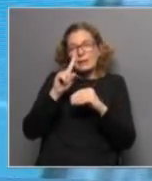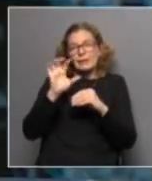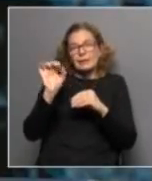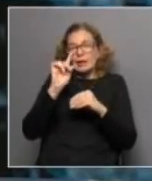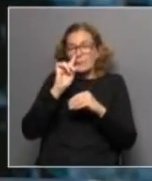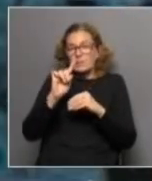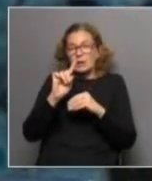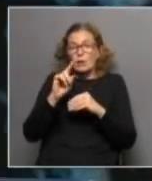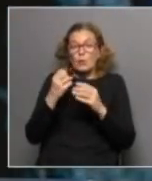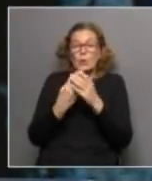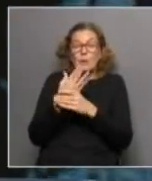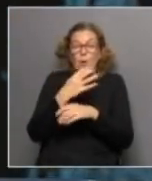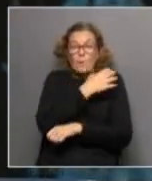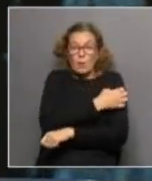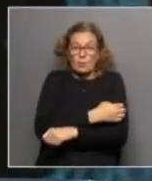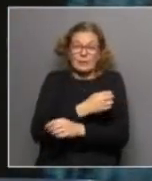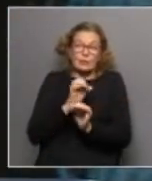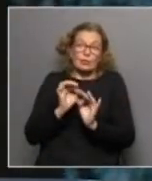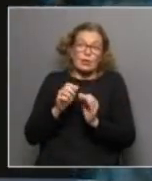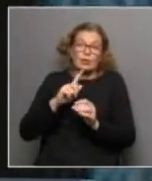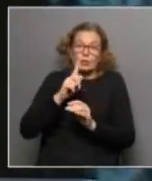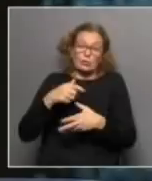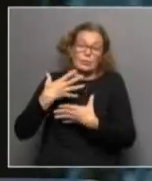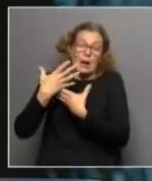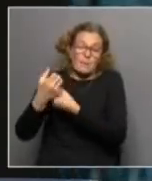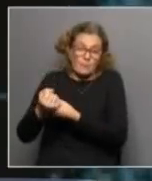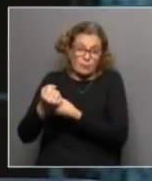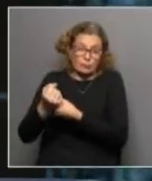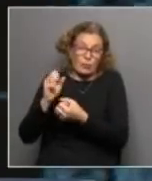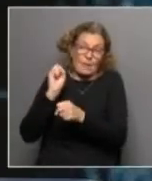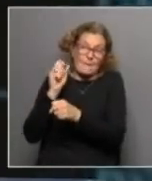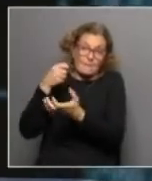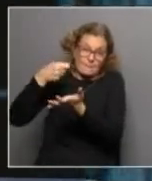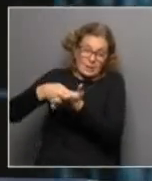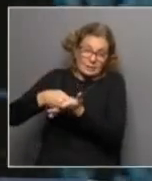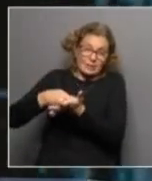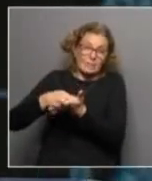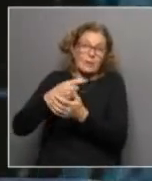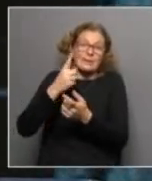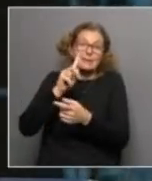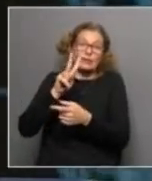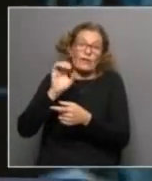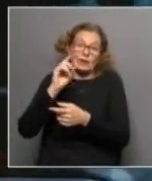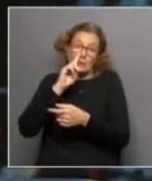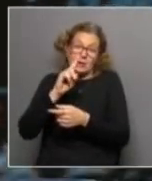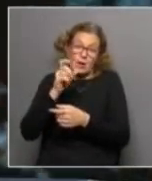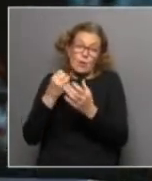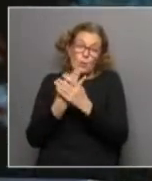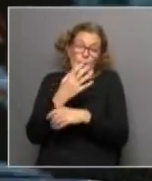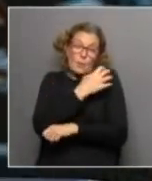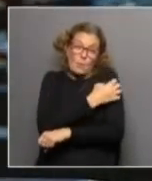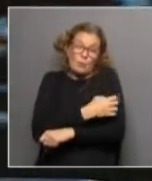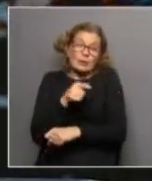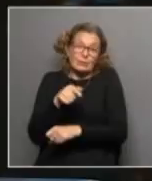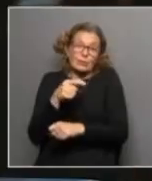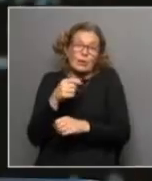120.000 en el caso de que no se hubiesen implementado estas transferencias, pero de todas maneras una duplicación y ellos lo